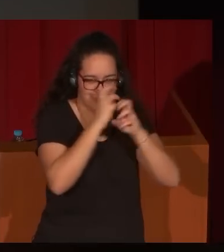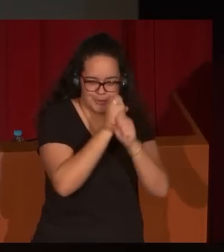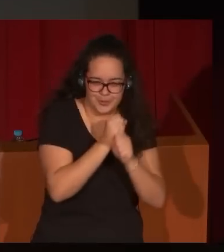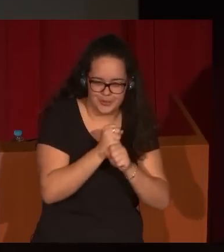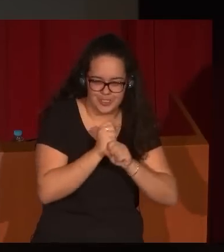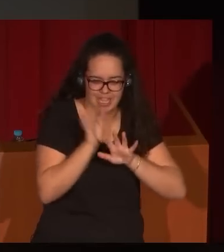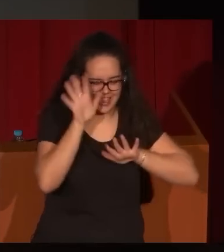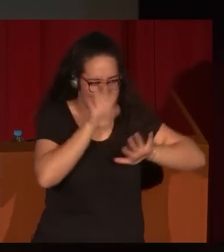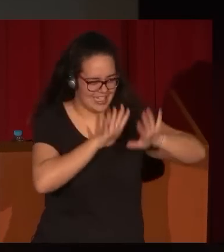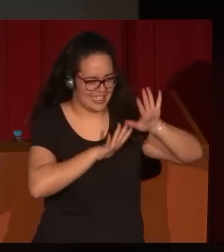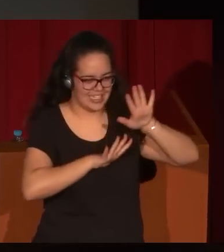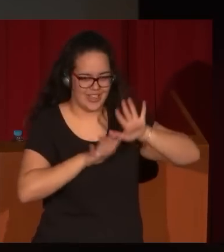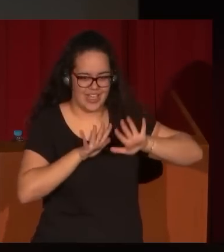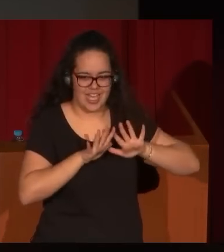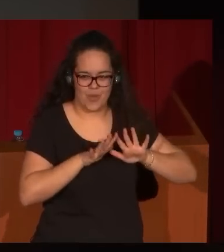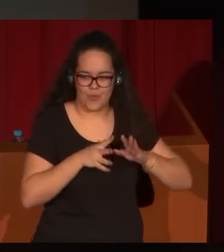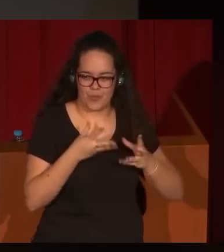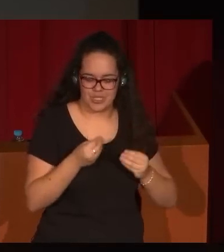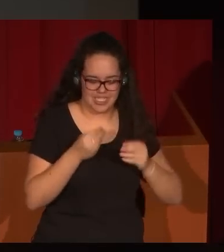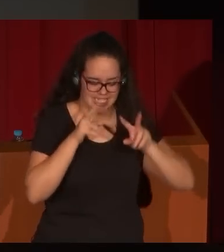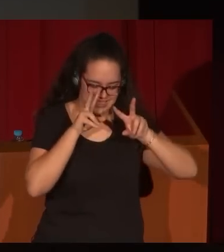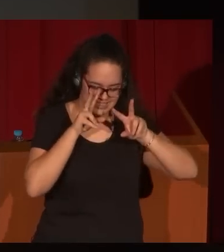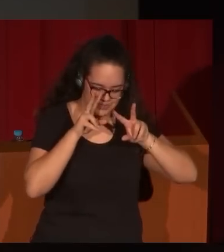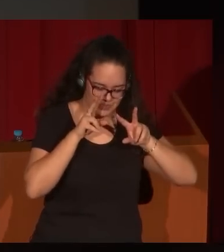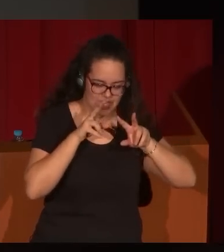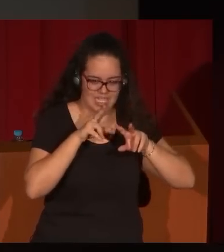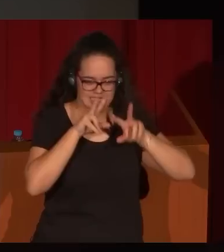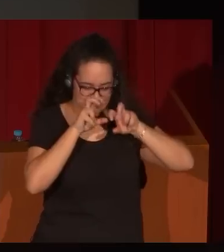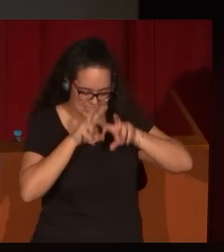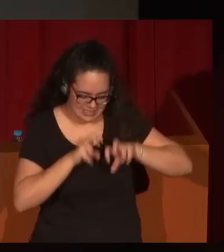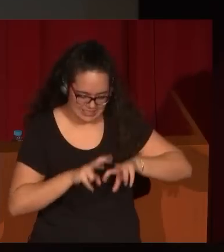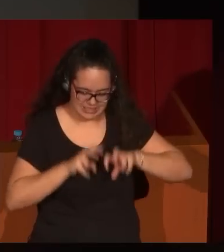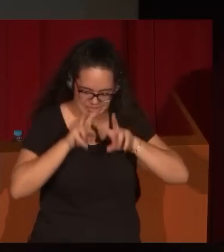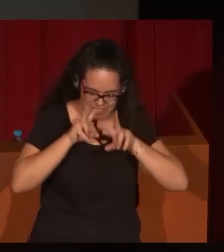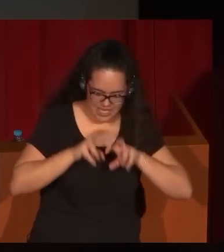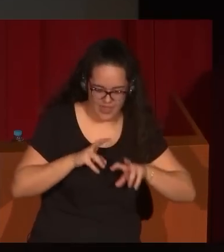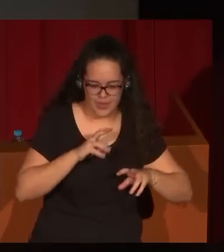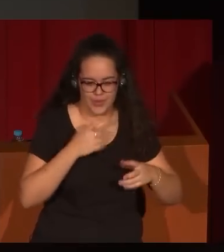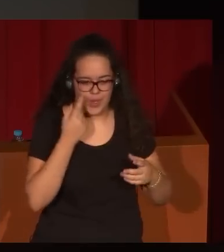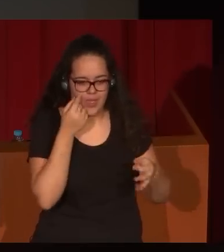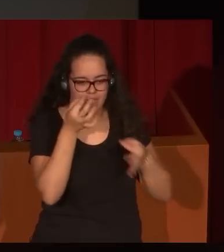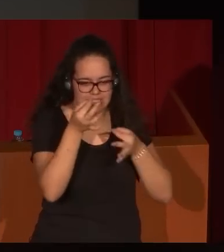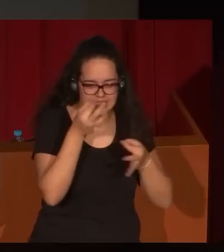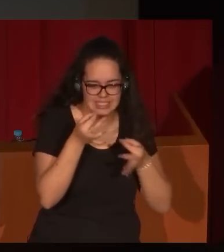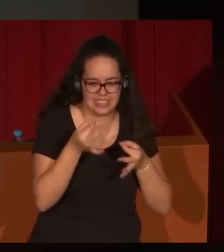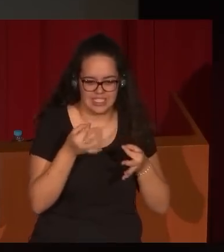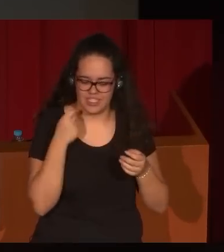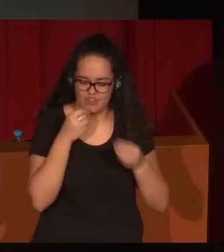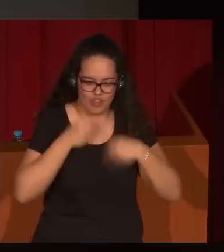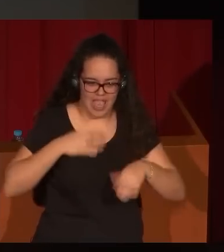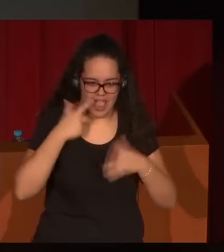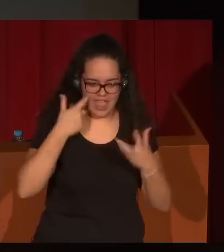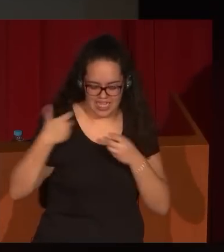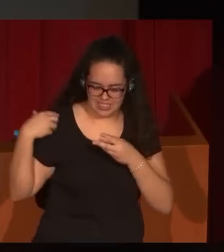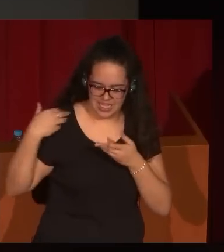ha sometido, ha sido sometido a unas valoraciones a lo largo de la historia del arte subjetivas